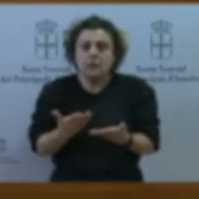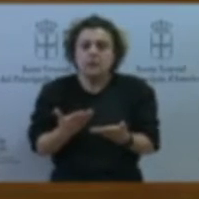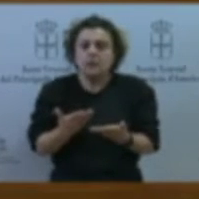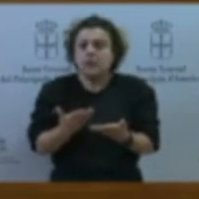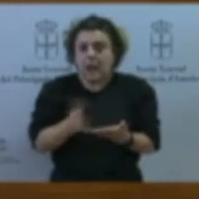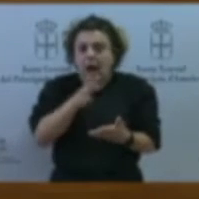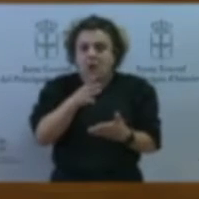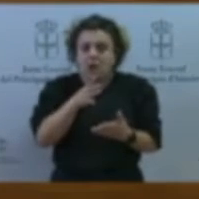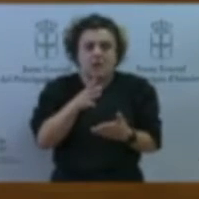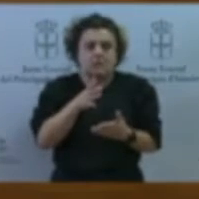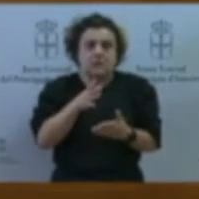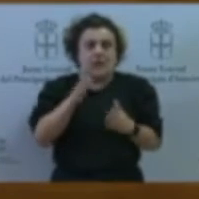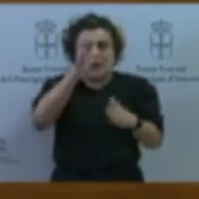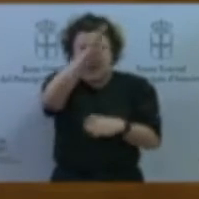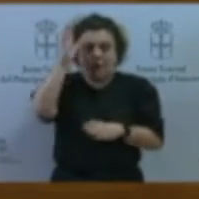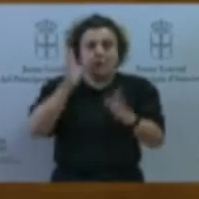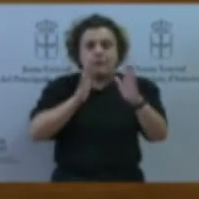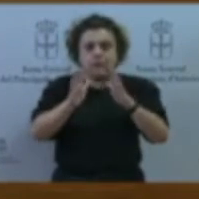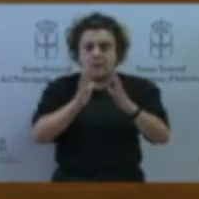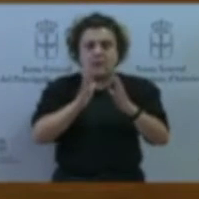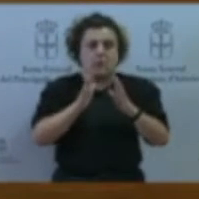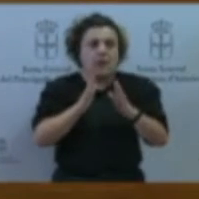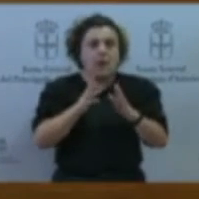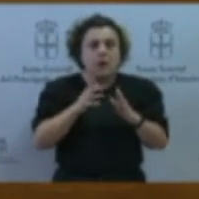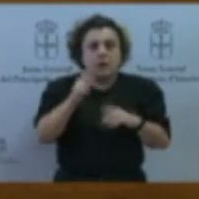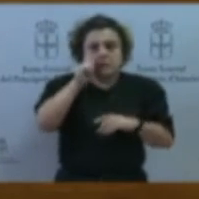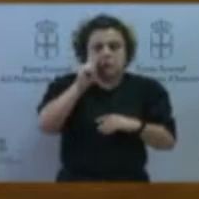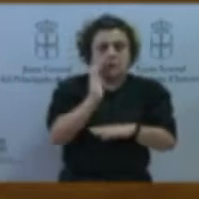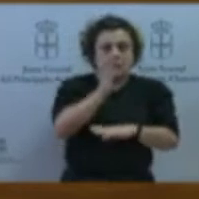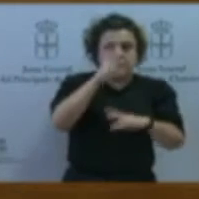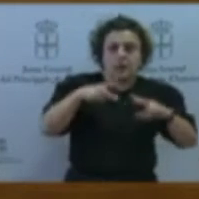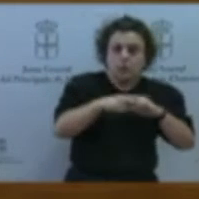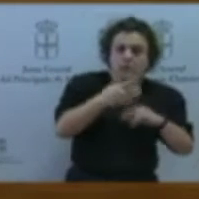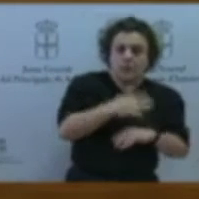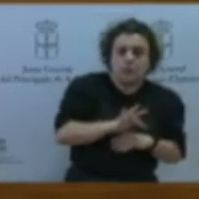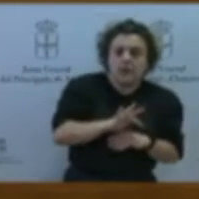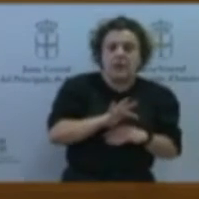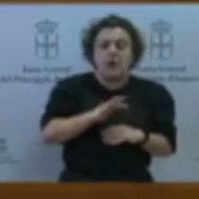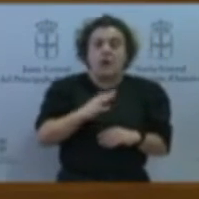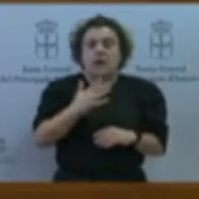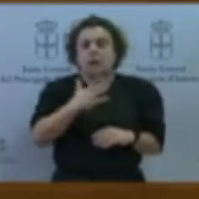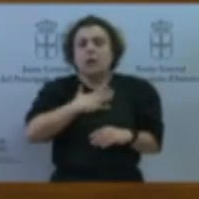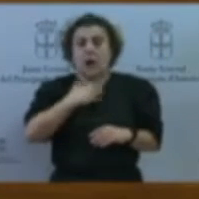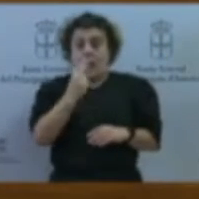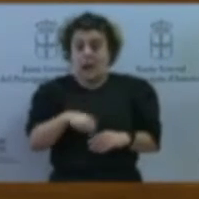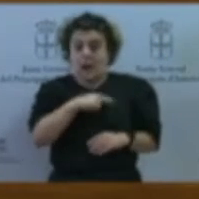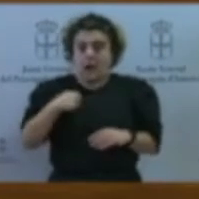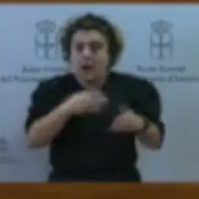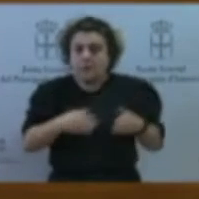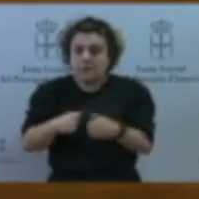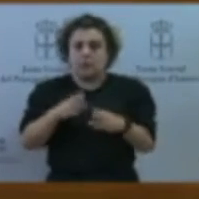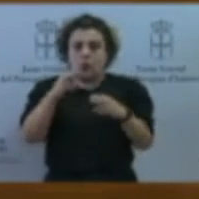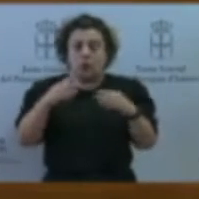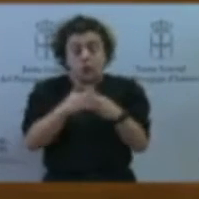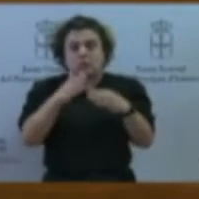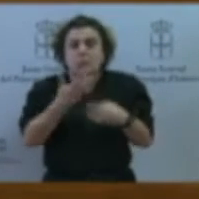cortar el turismo, se puede cortar las rutas por el Camino de Santiago y se puede cortar la vida en el Consejo. Y, por lo tanto, ¿qué hacemos ante ello? Bueno,